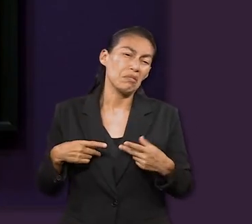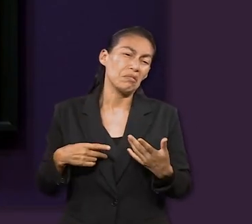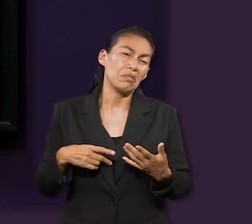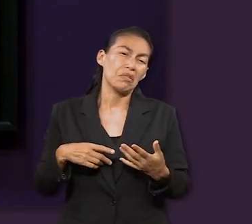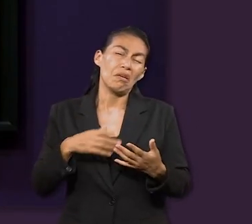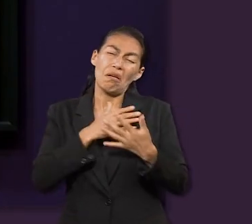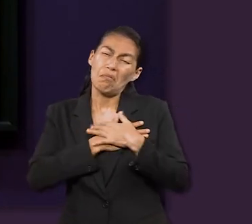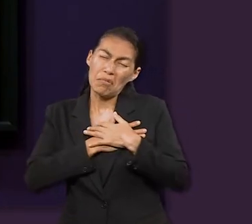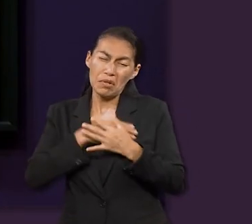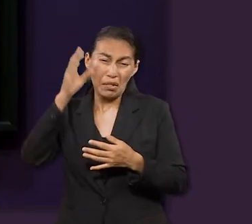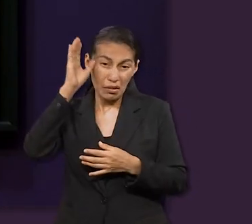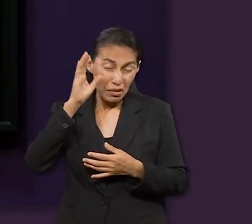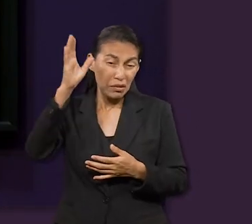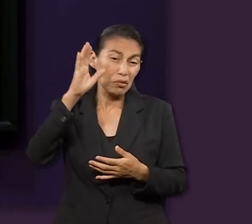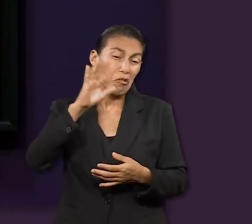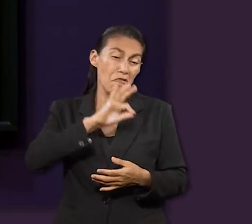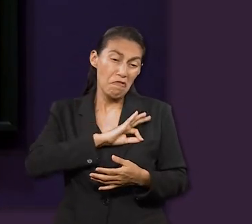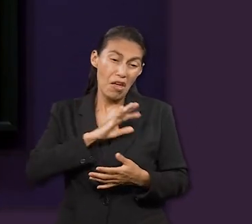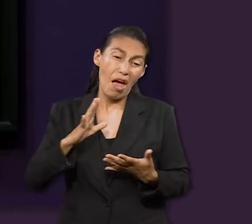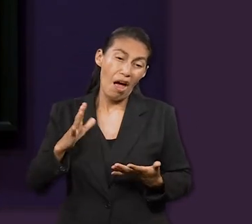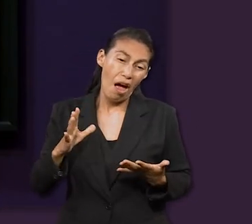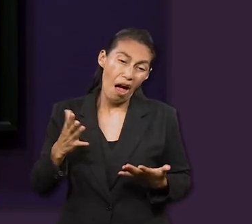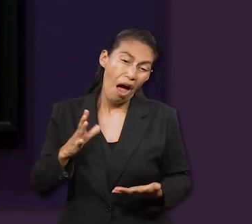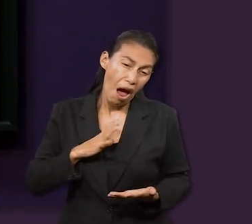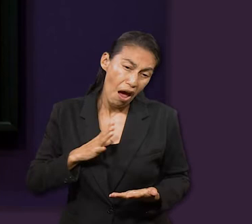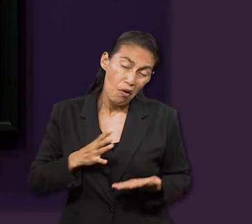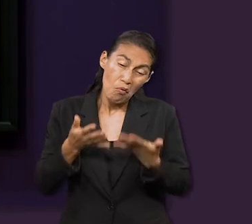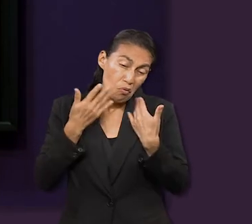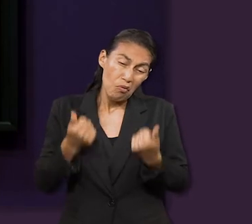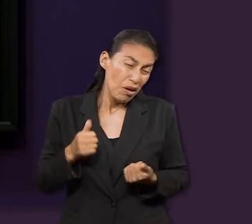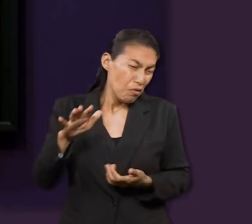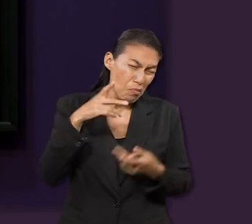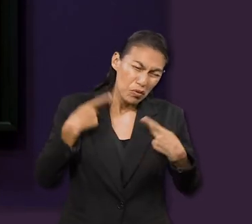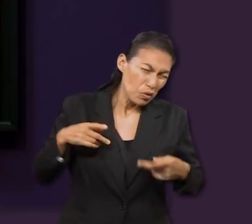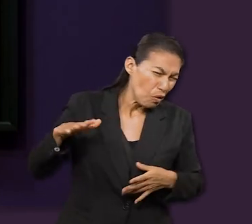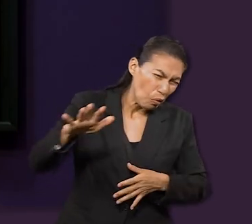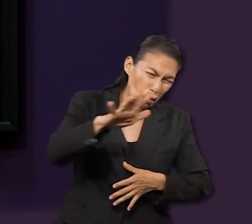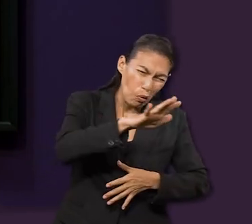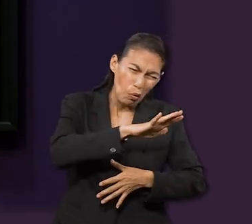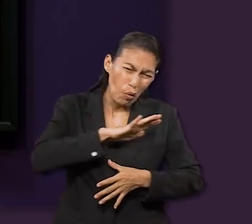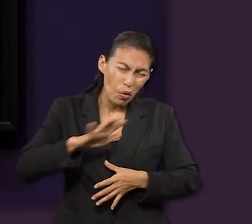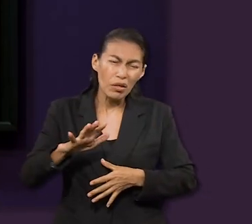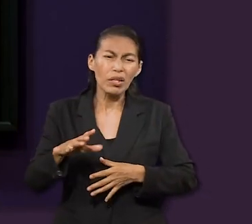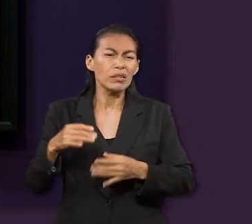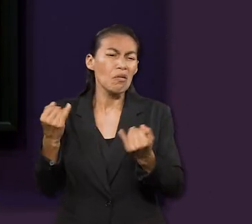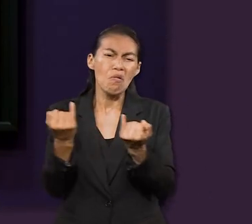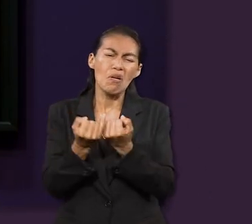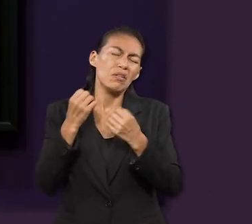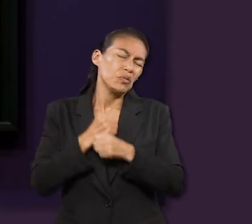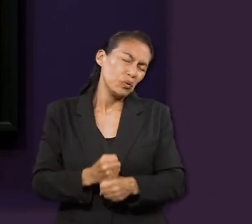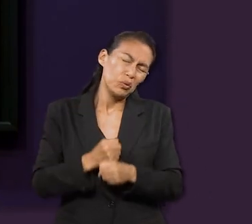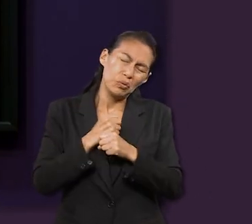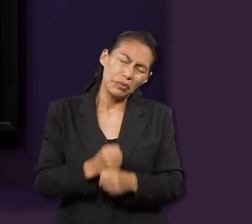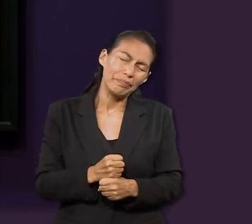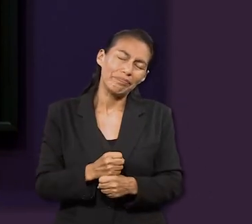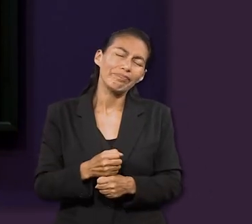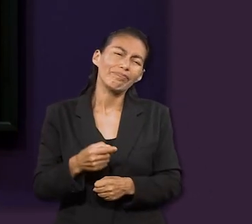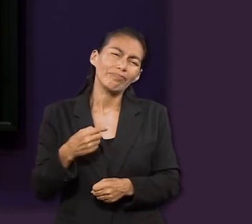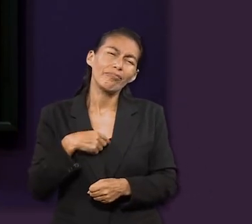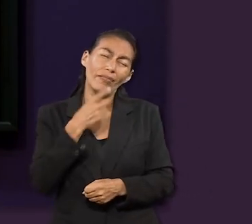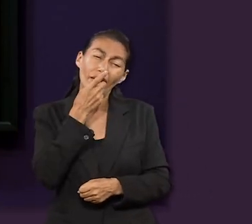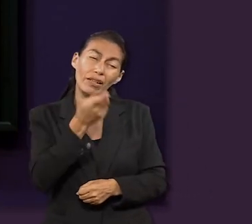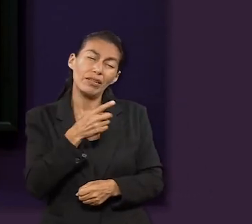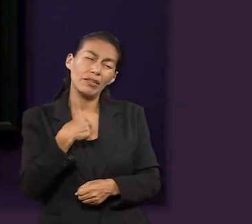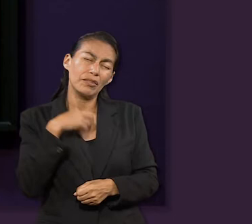religiosos o no, tengamos fe o no, es que todos sufrimos de alguna o de otra manera, ¿no? Y ahorita que mencionaste esto, Sara, me